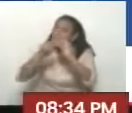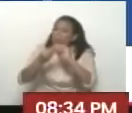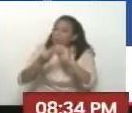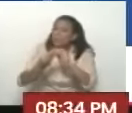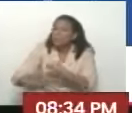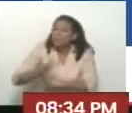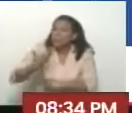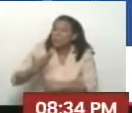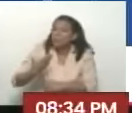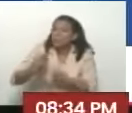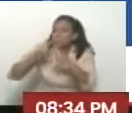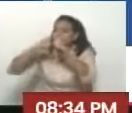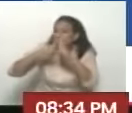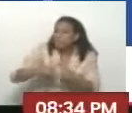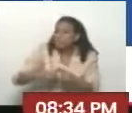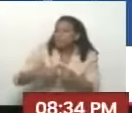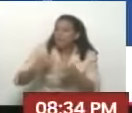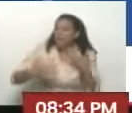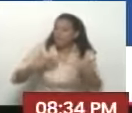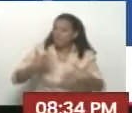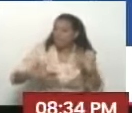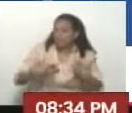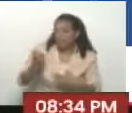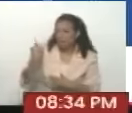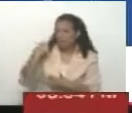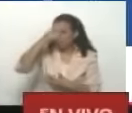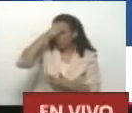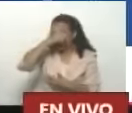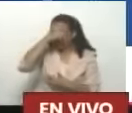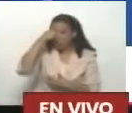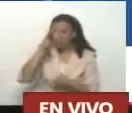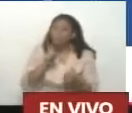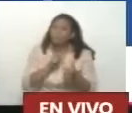Primarias Que voy sacando Primero